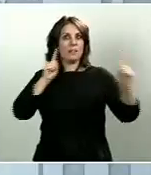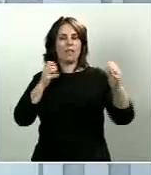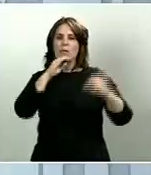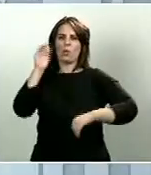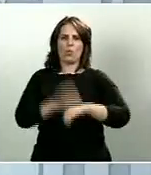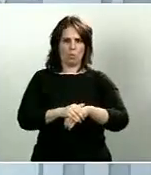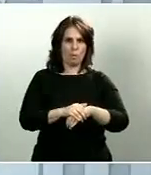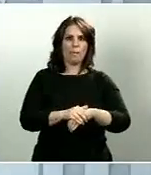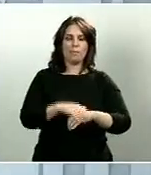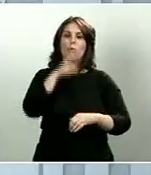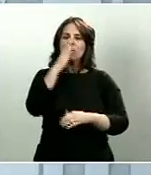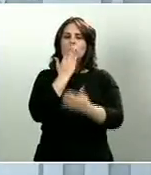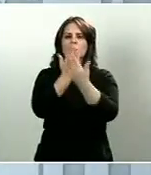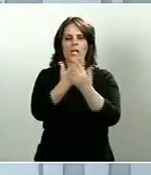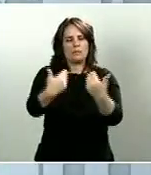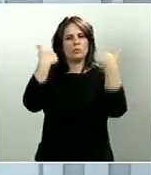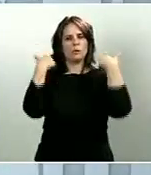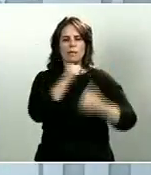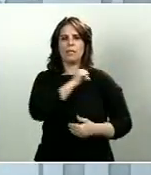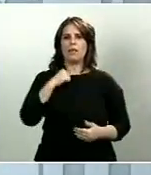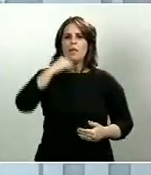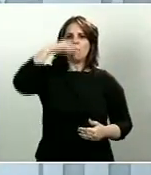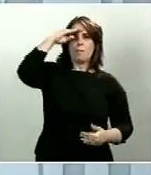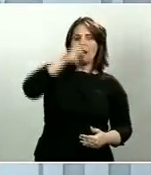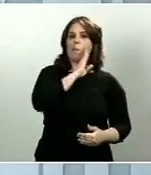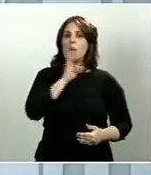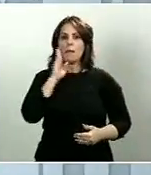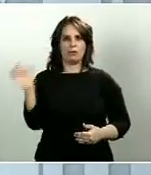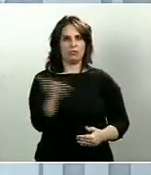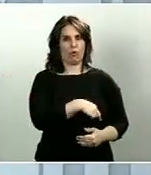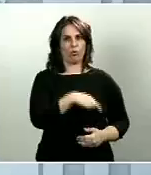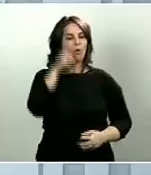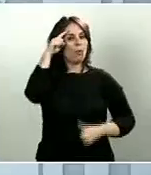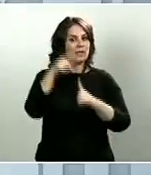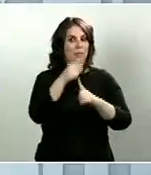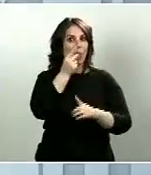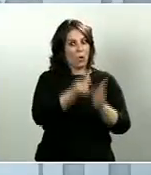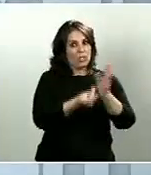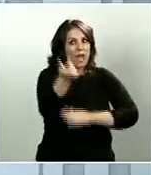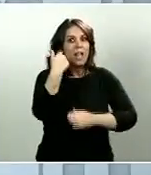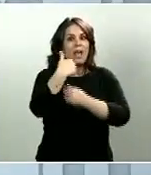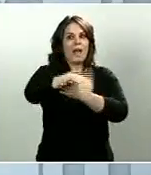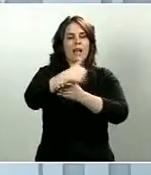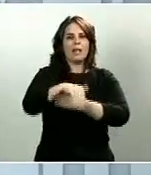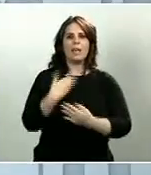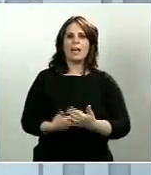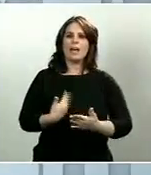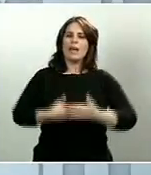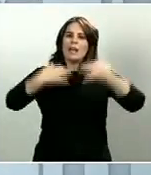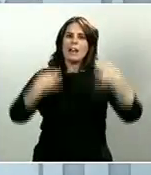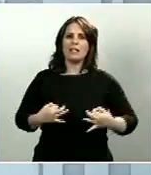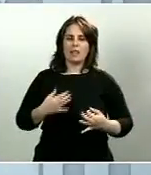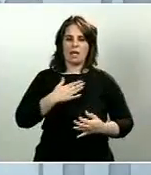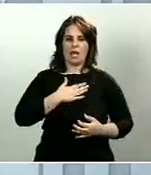de los padres y madres para que la salida a la calle se realice garantizando su propia seguridad, pero también